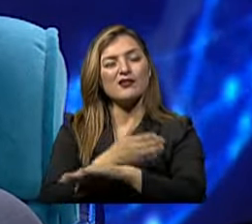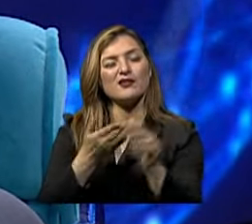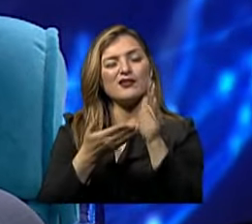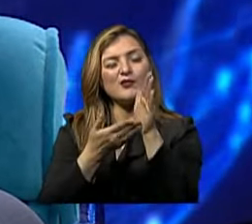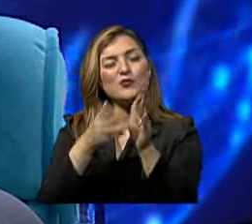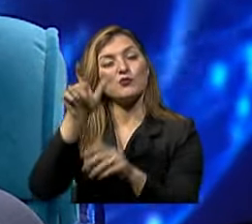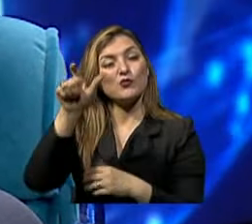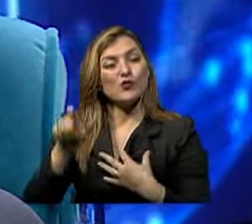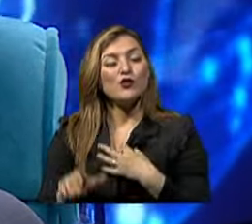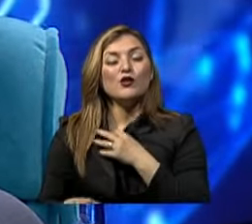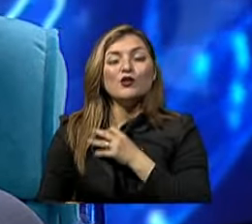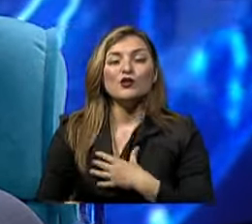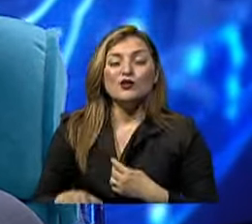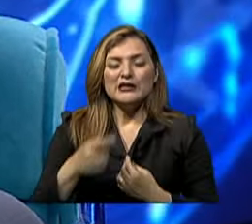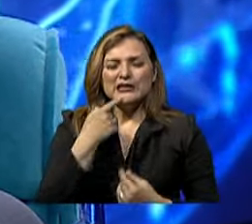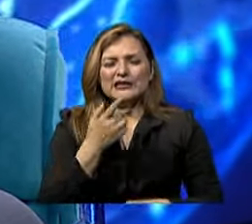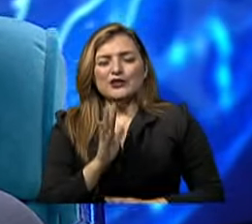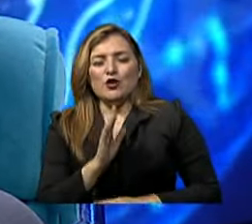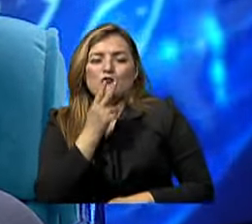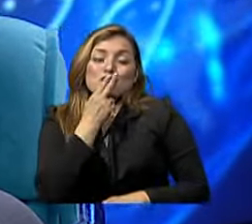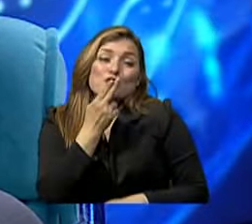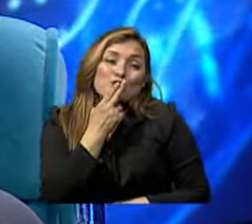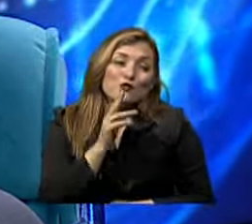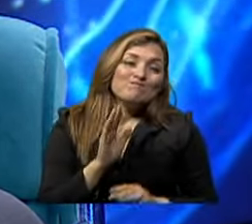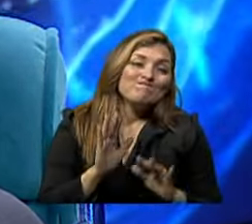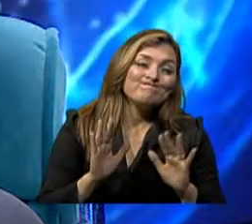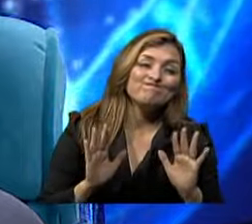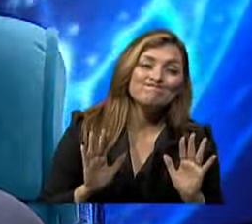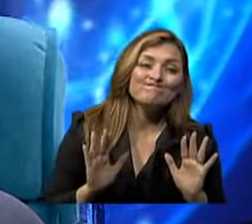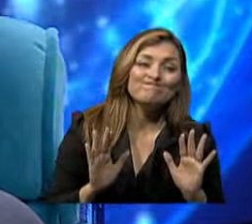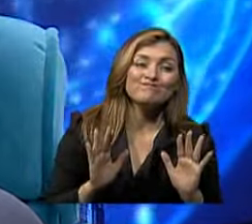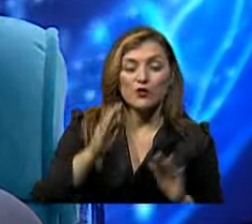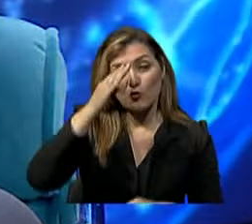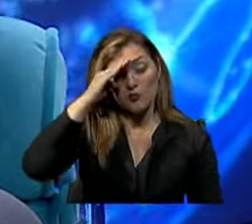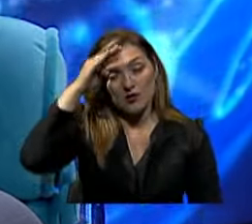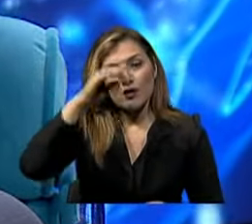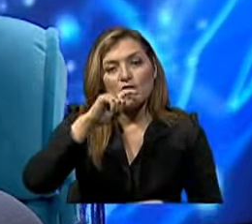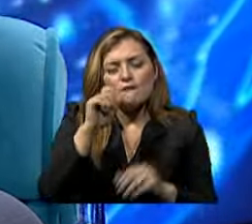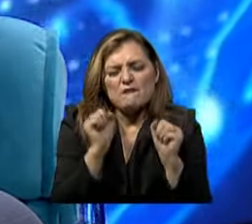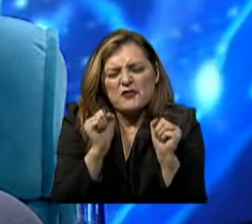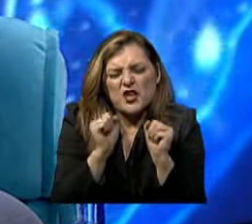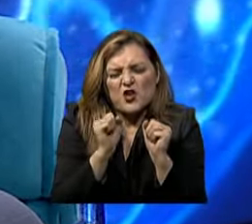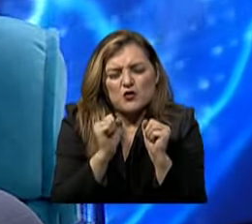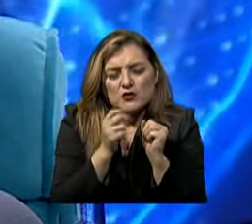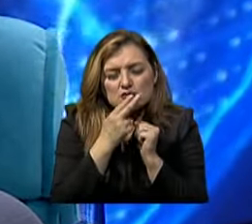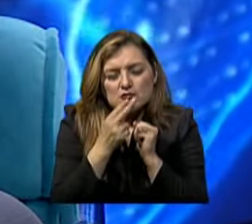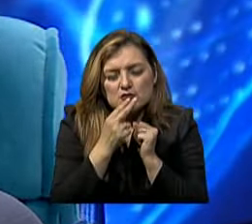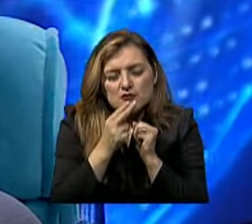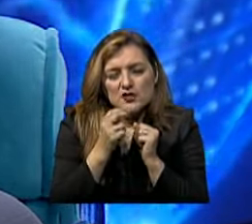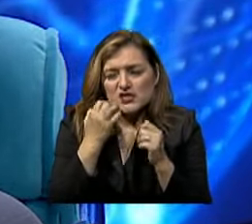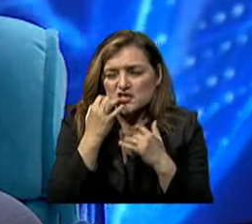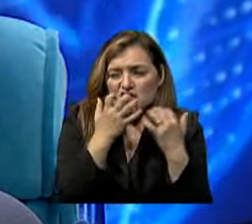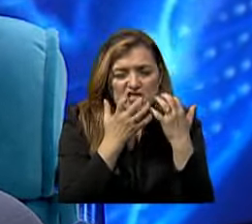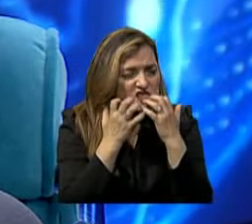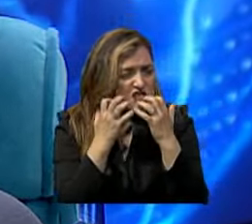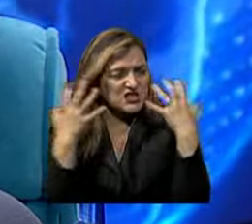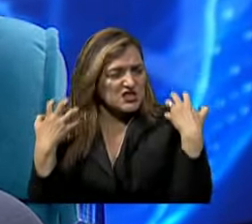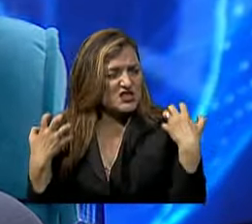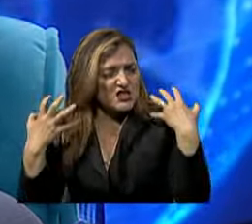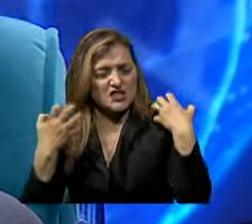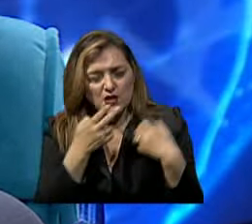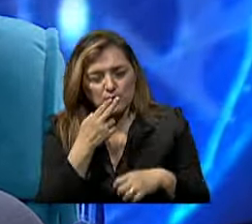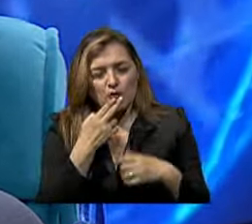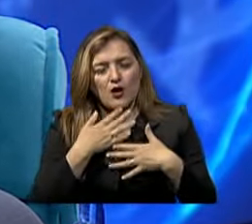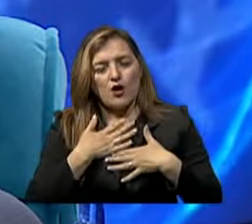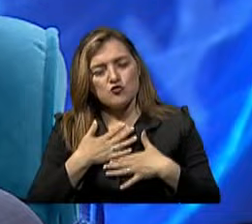La gente Se da excusa Y dice Yo fumo Porque soy guardia Y tengo frío Fumo Porque me relaja Porque estoy con mucho Estrés en el trabajo